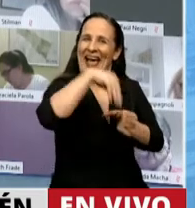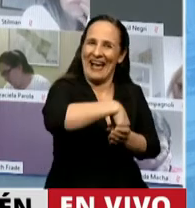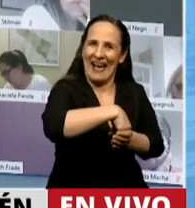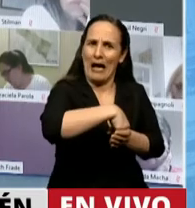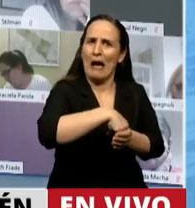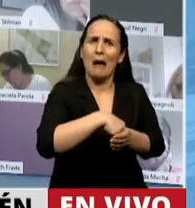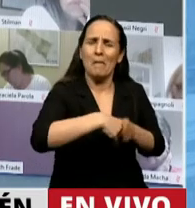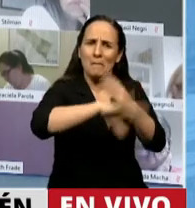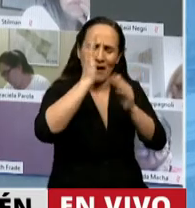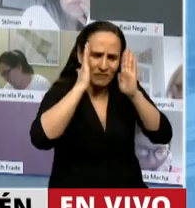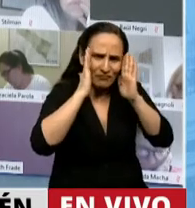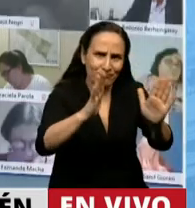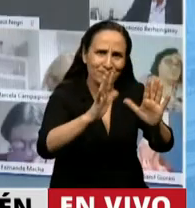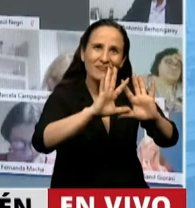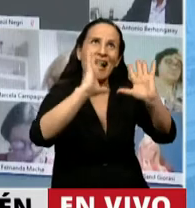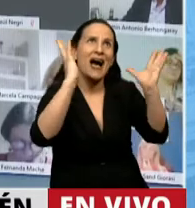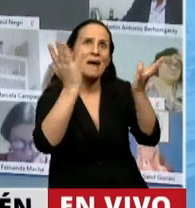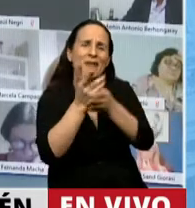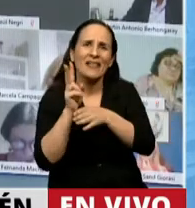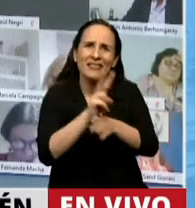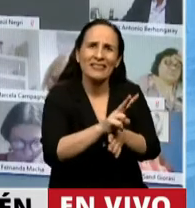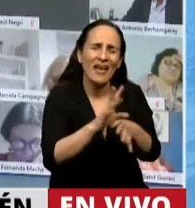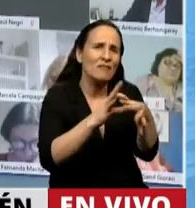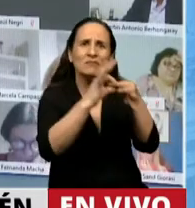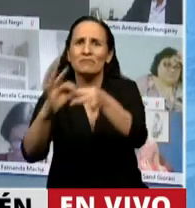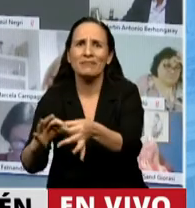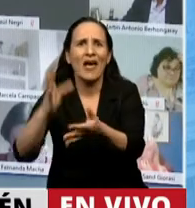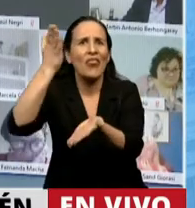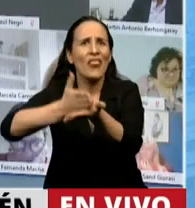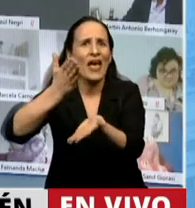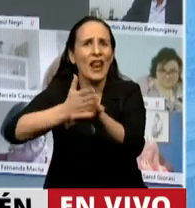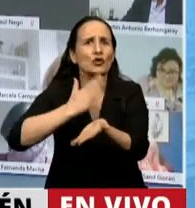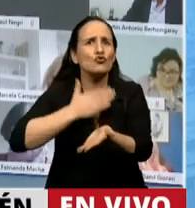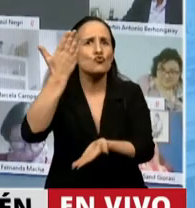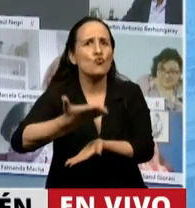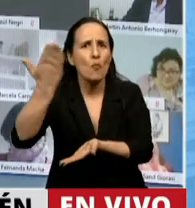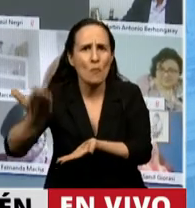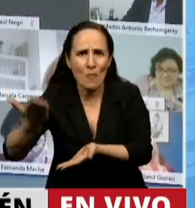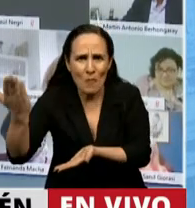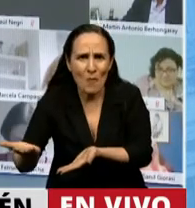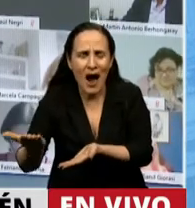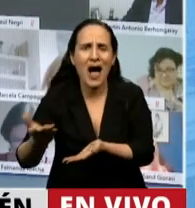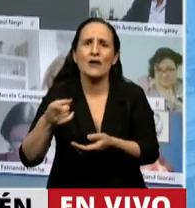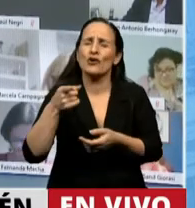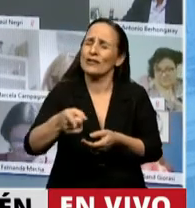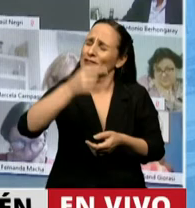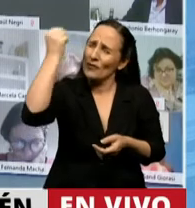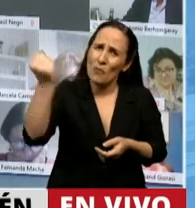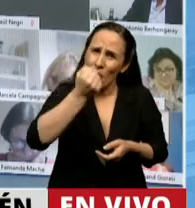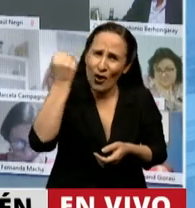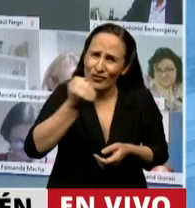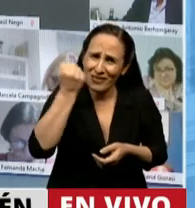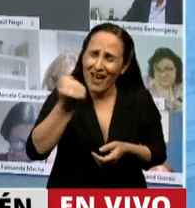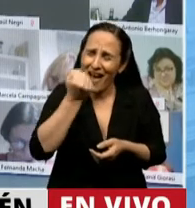de la problemática ambiental desde la perspectiva de los derechos humanos y sin dudas este es un atributo jurídico